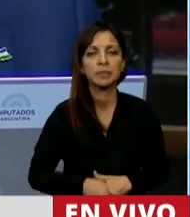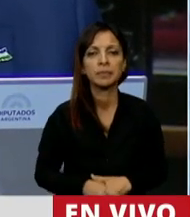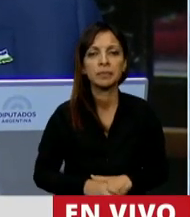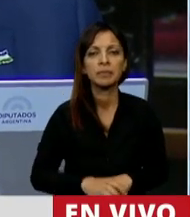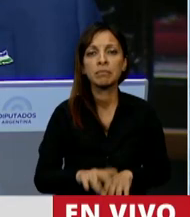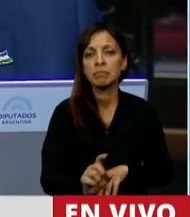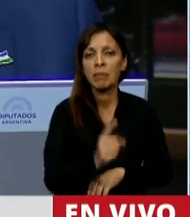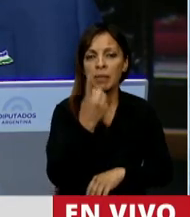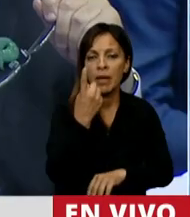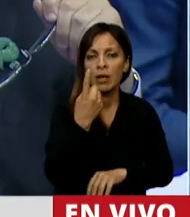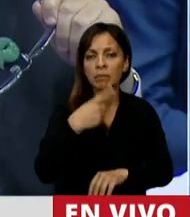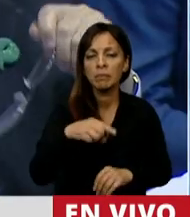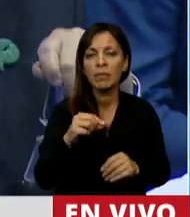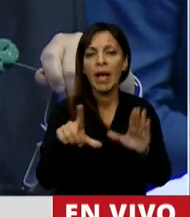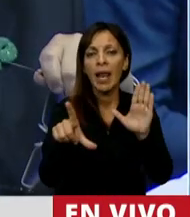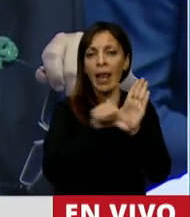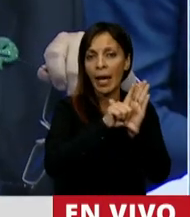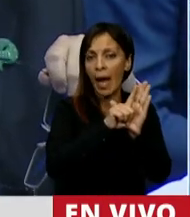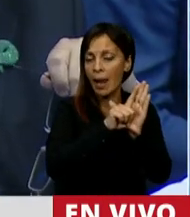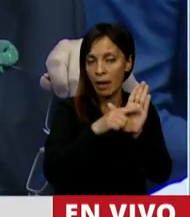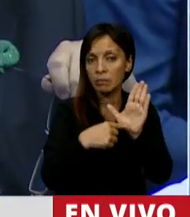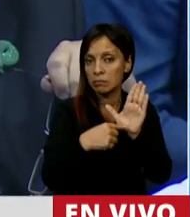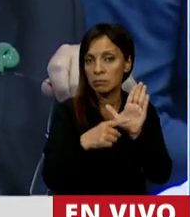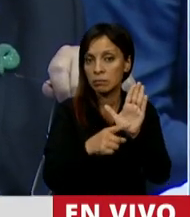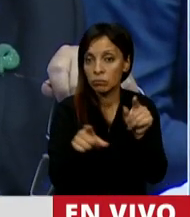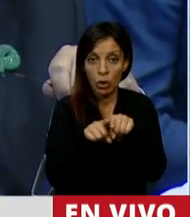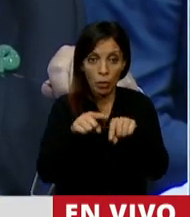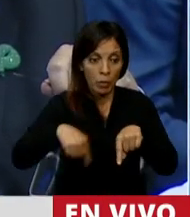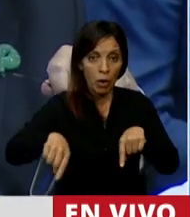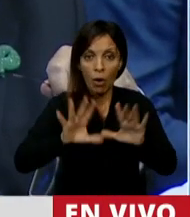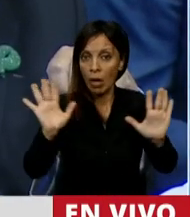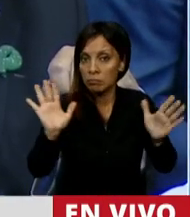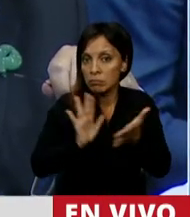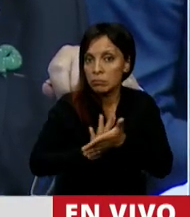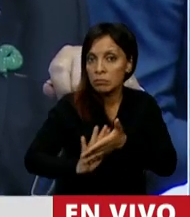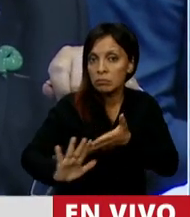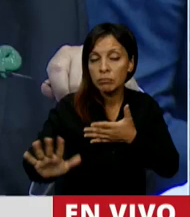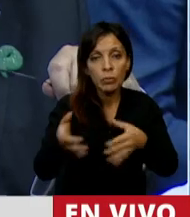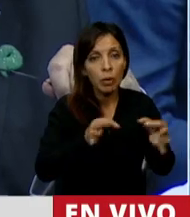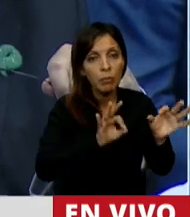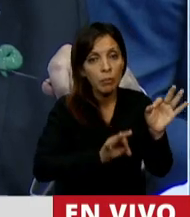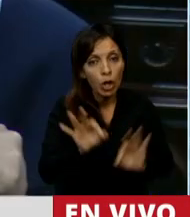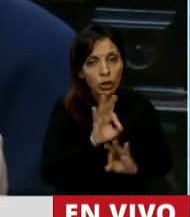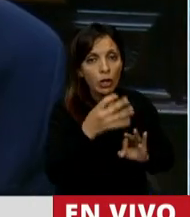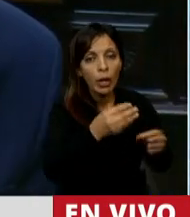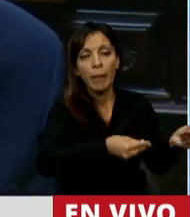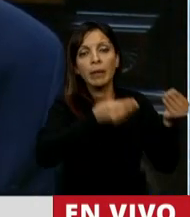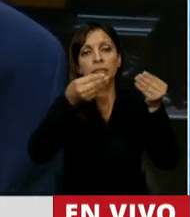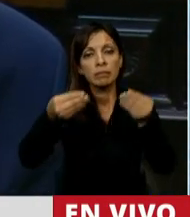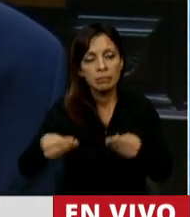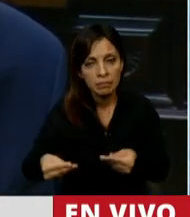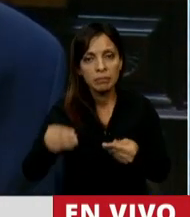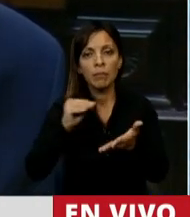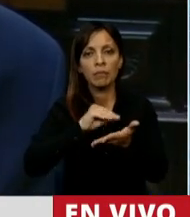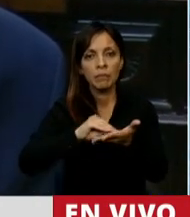que es el principio de la legalidad que es lo que estamos haciendo ahora que pase el proyecto por el Congreso de la